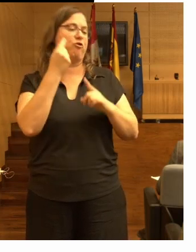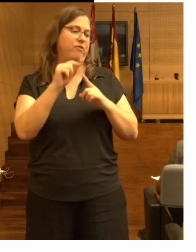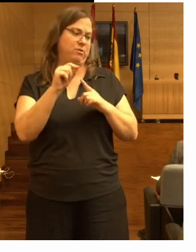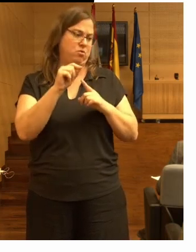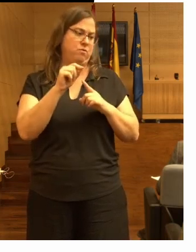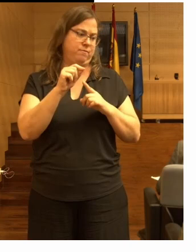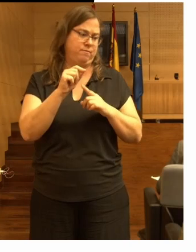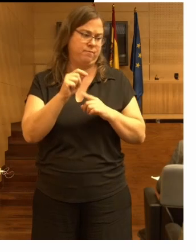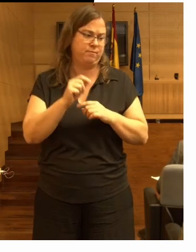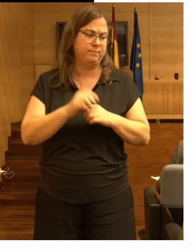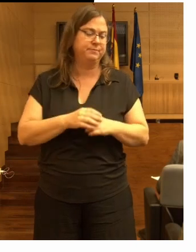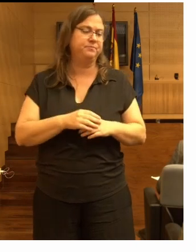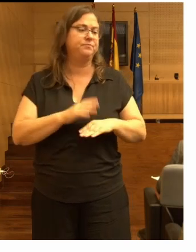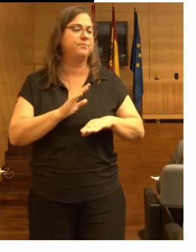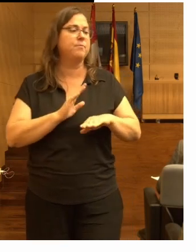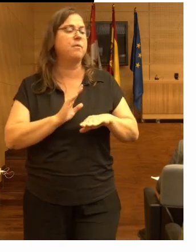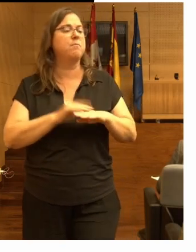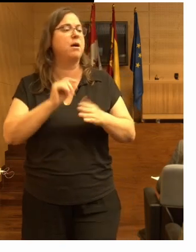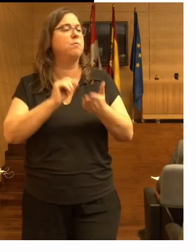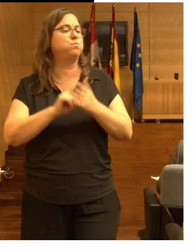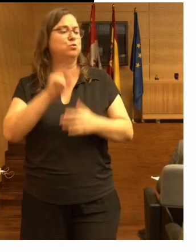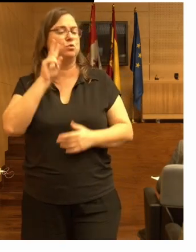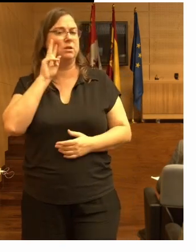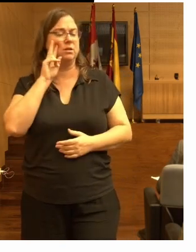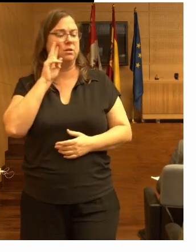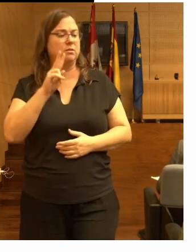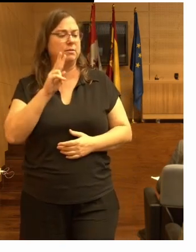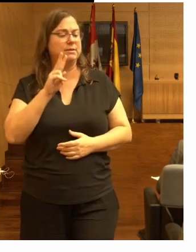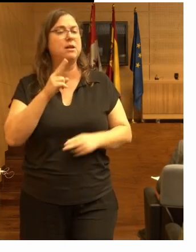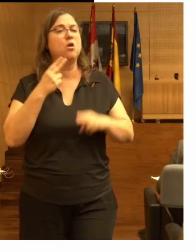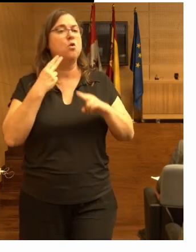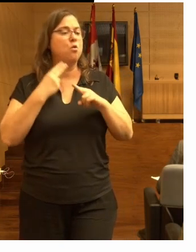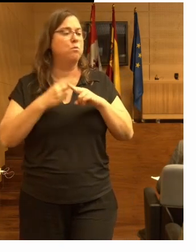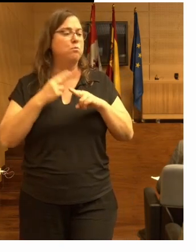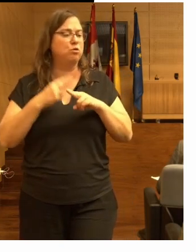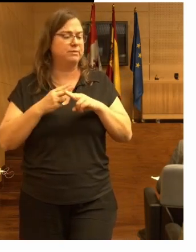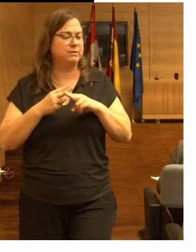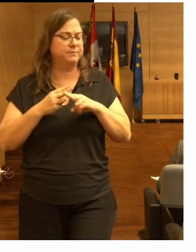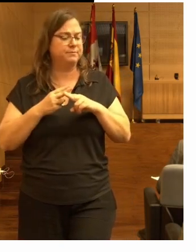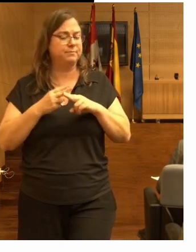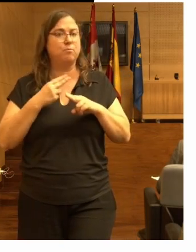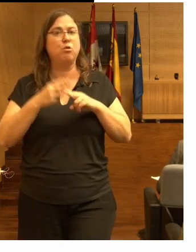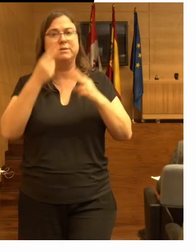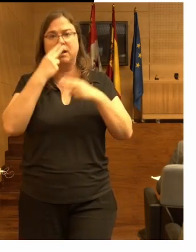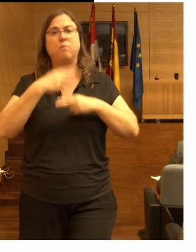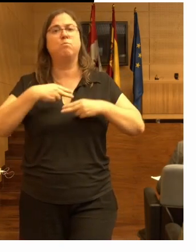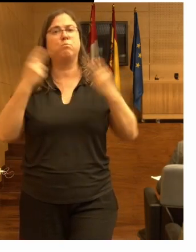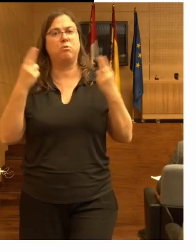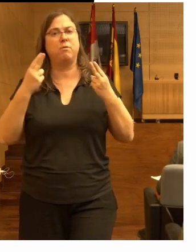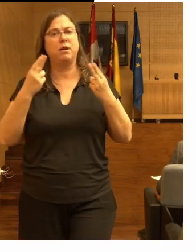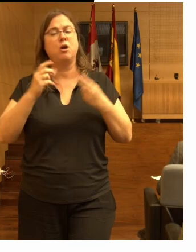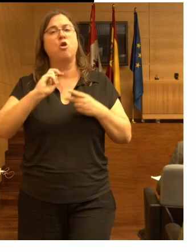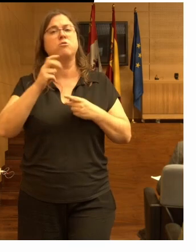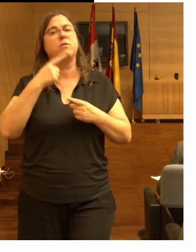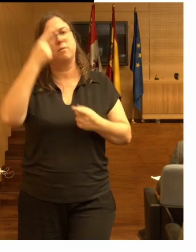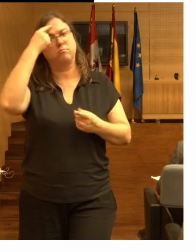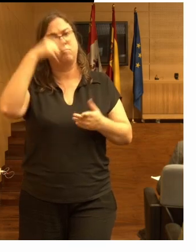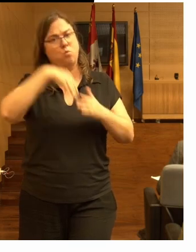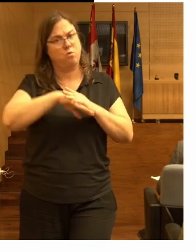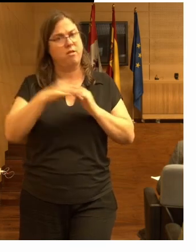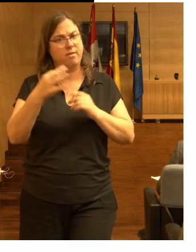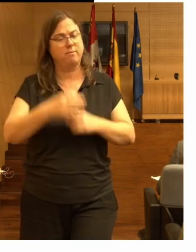desde la perspectiva de las políticas públicas que hay que tener en cuenta